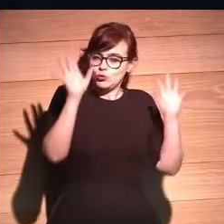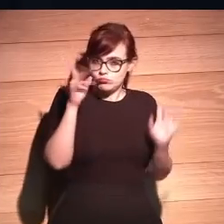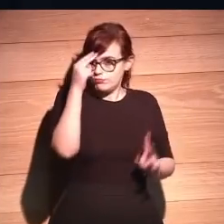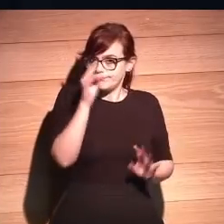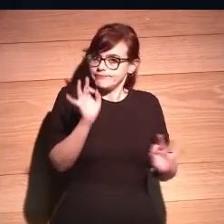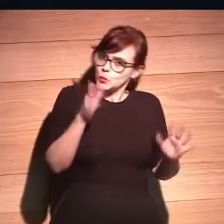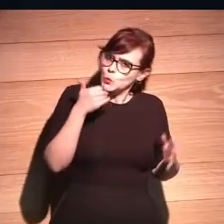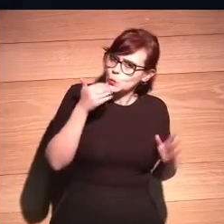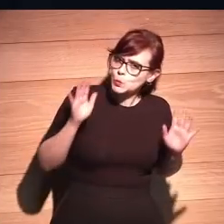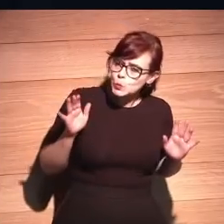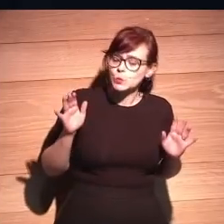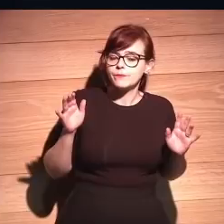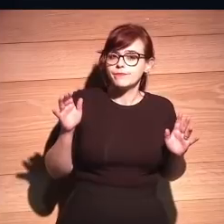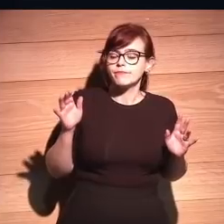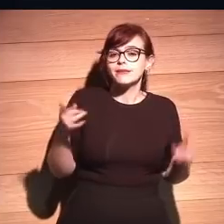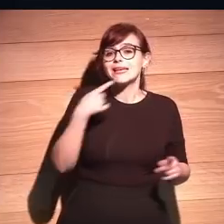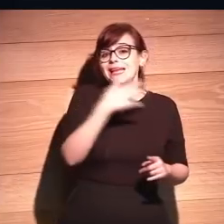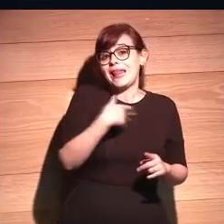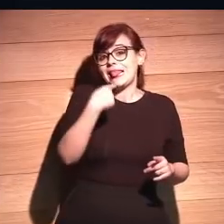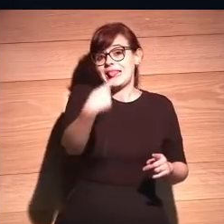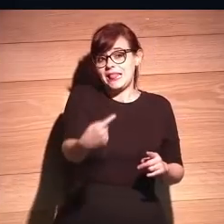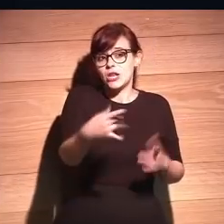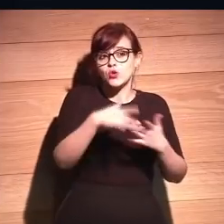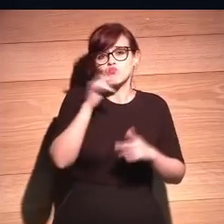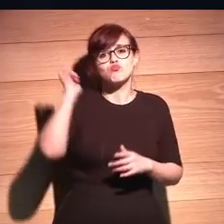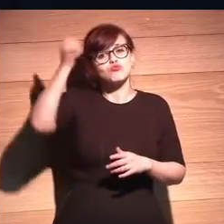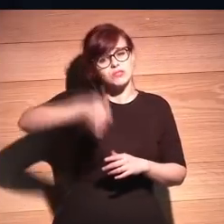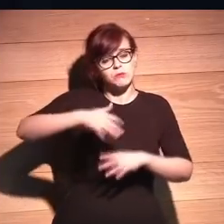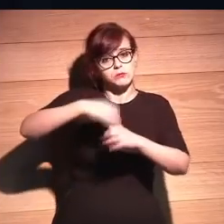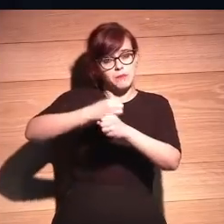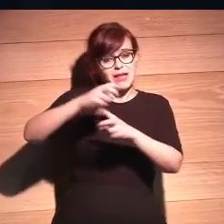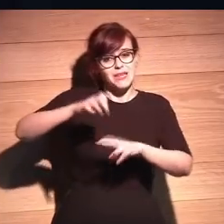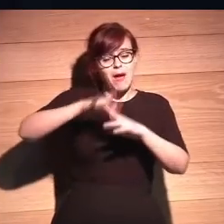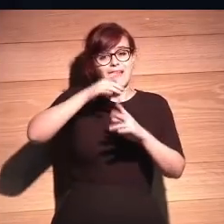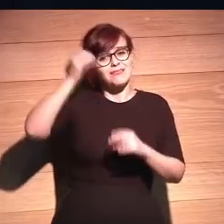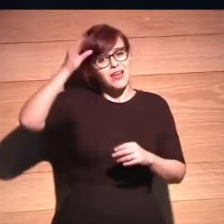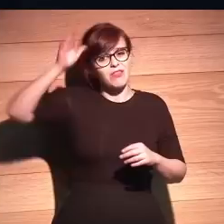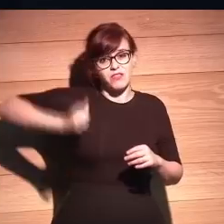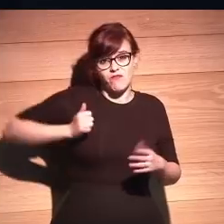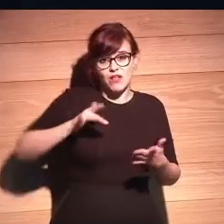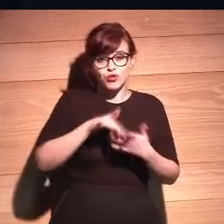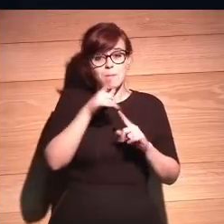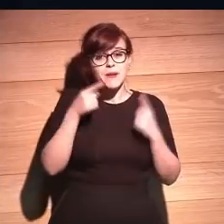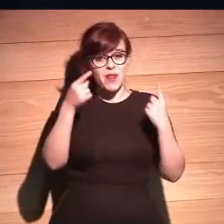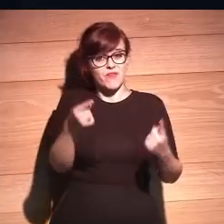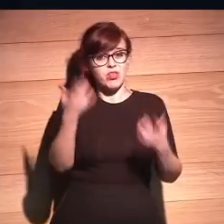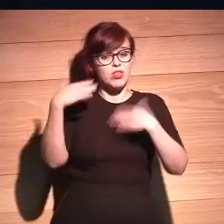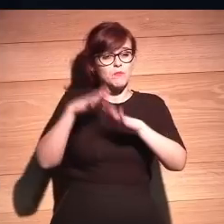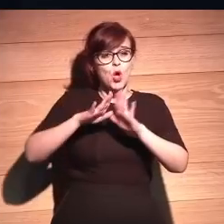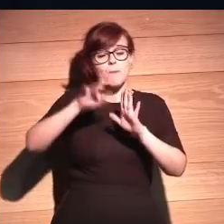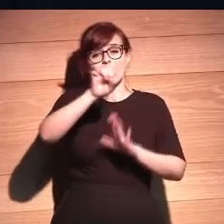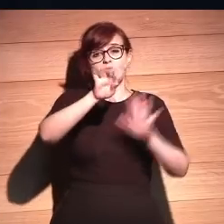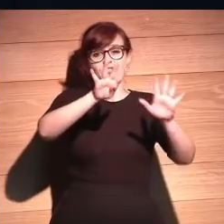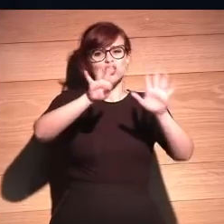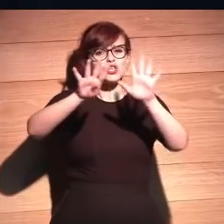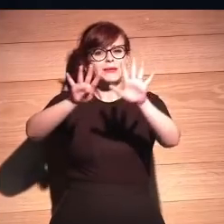decirles que yo llevo mucho tiempo trabajando en inteligencia artificial. La primera que programé en mi vida fue en el